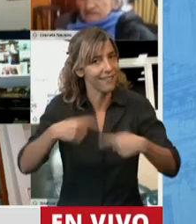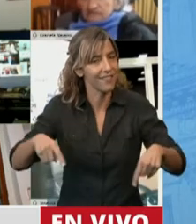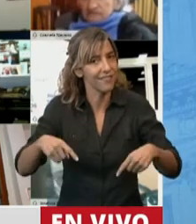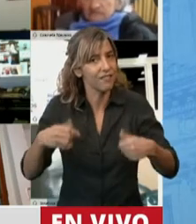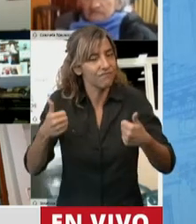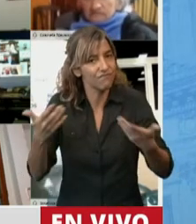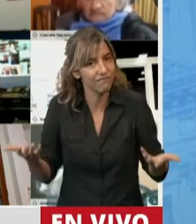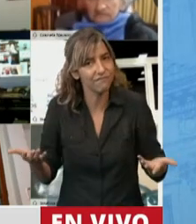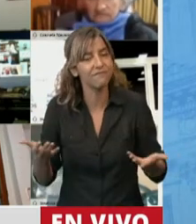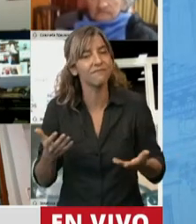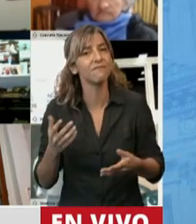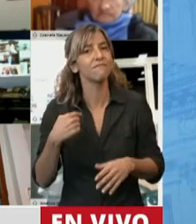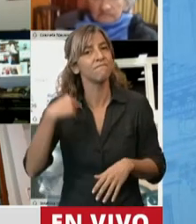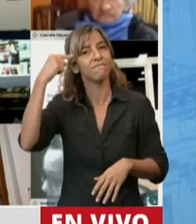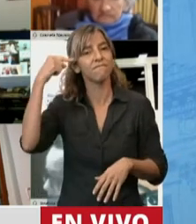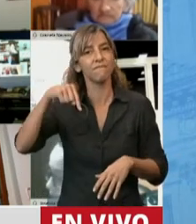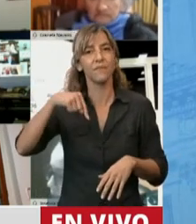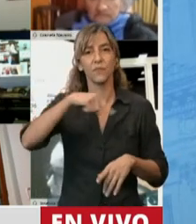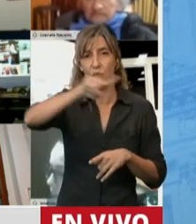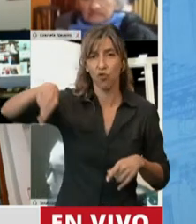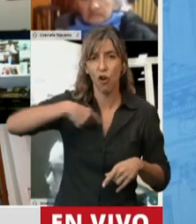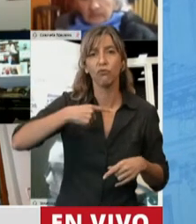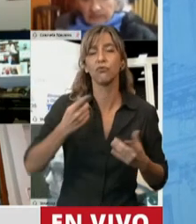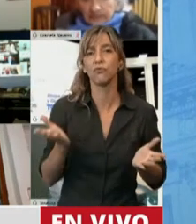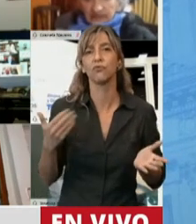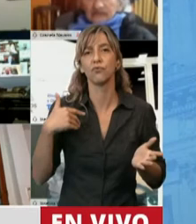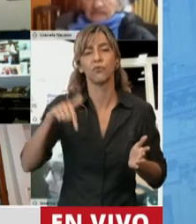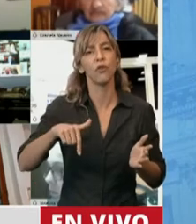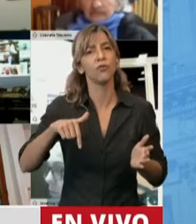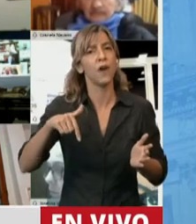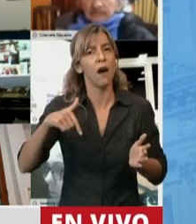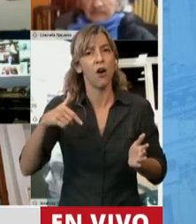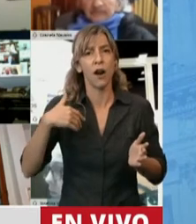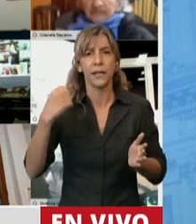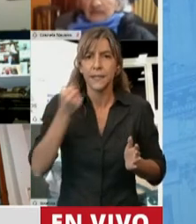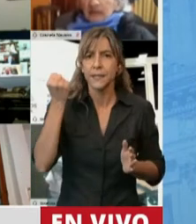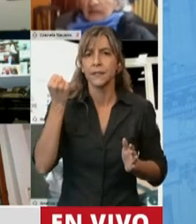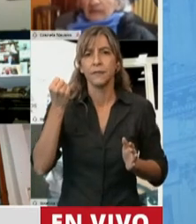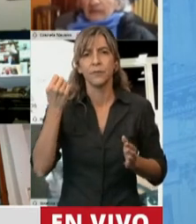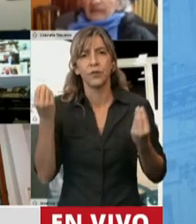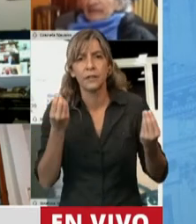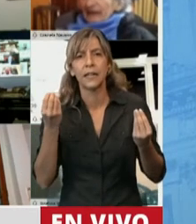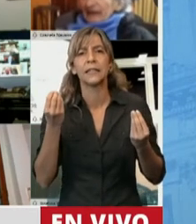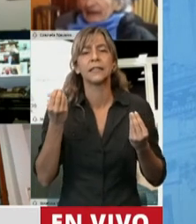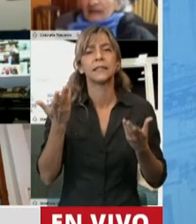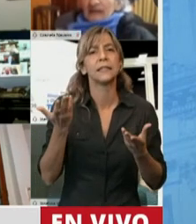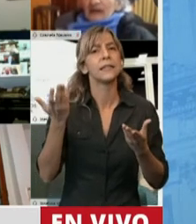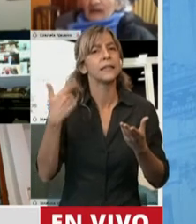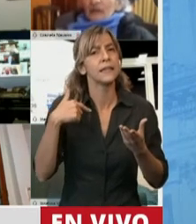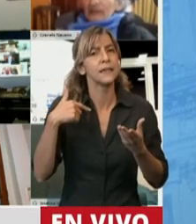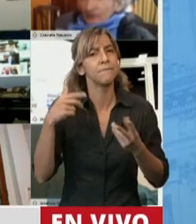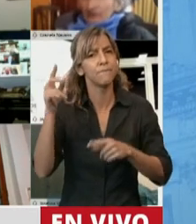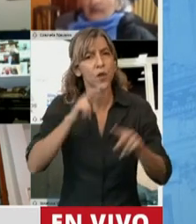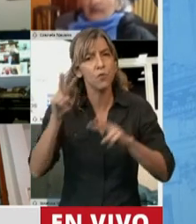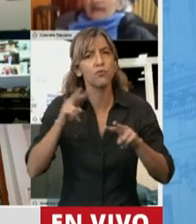debemos entender que para motorizar una causa de este estilo necesitamos una patria